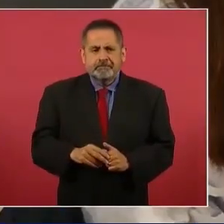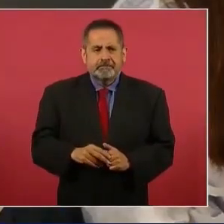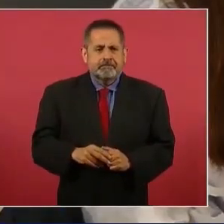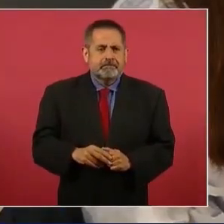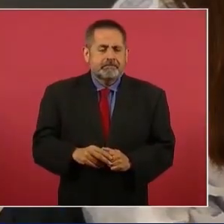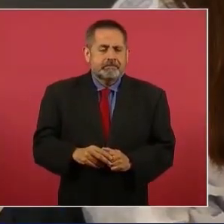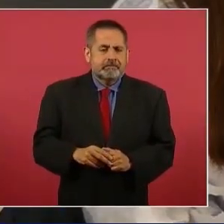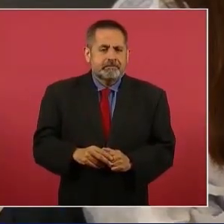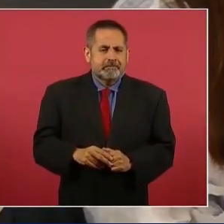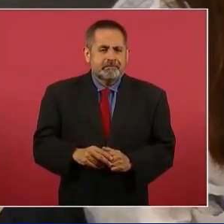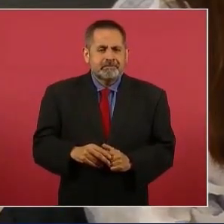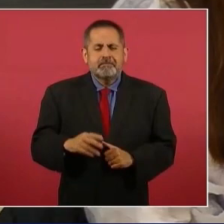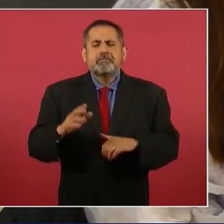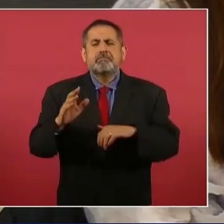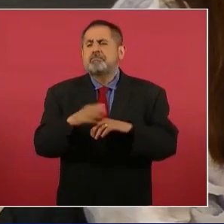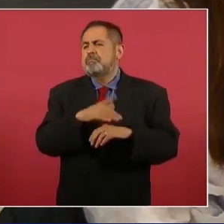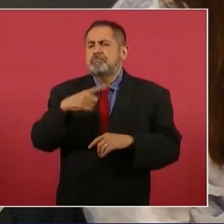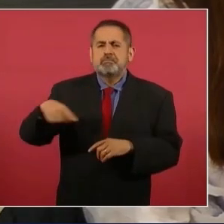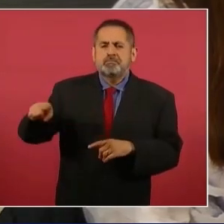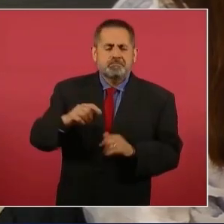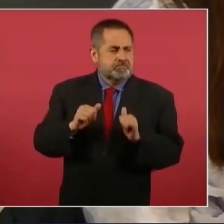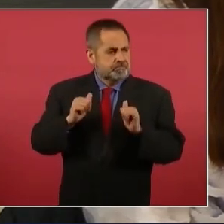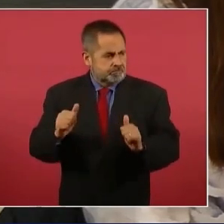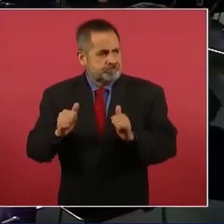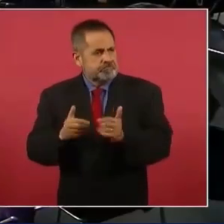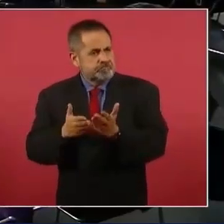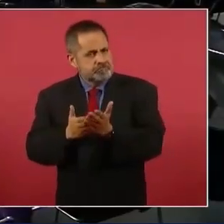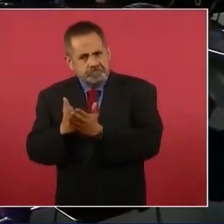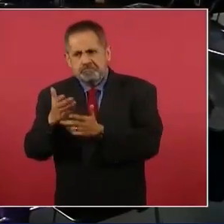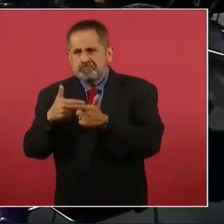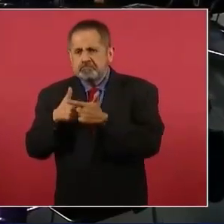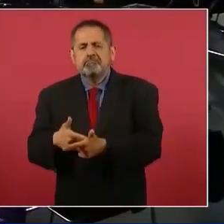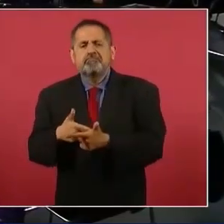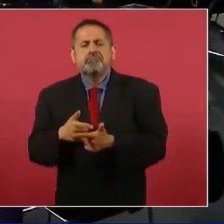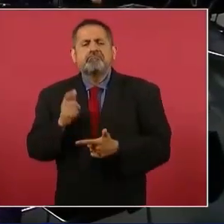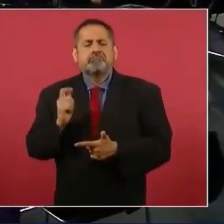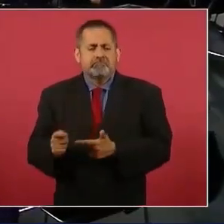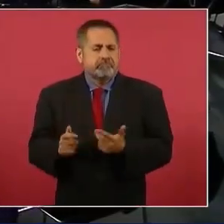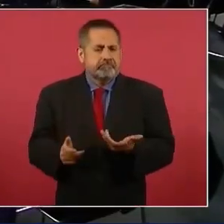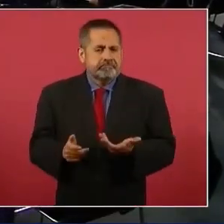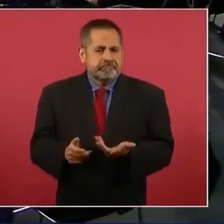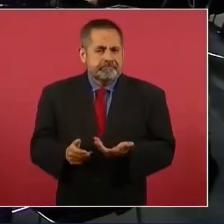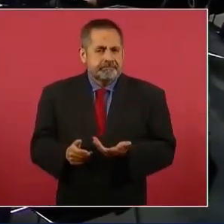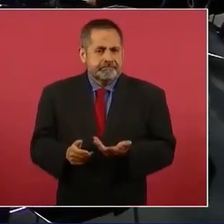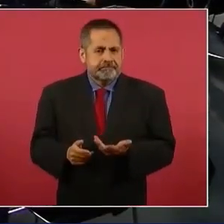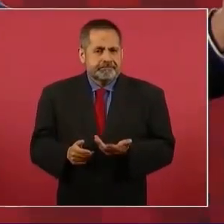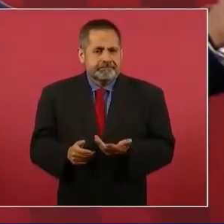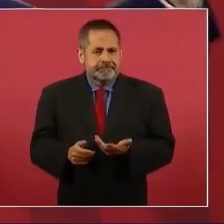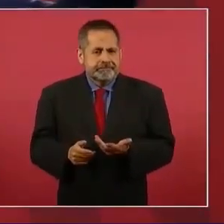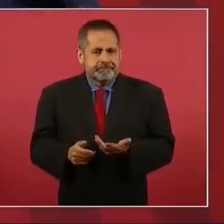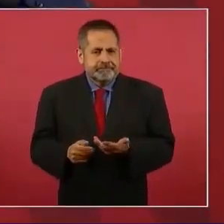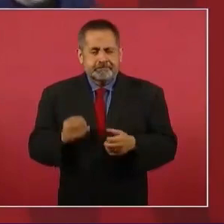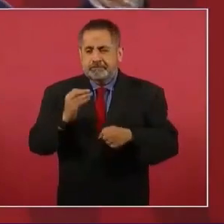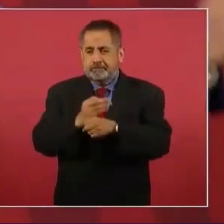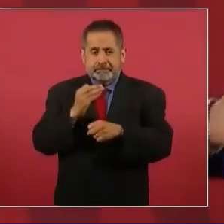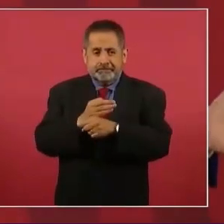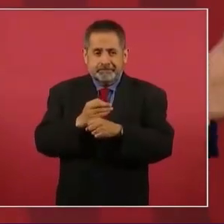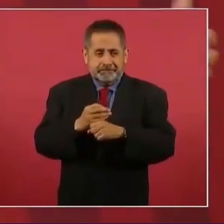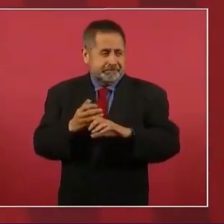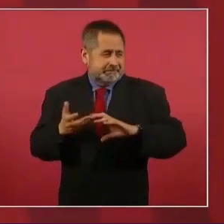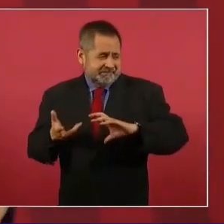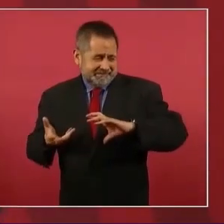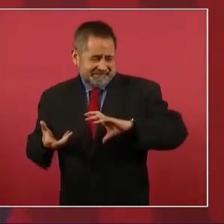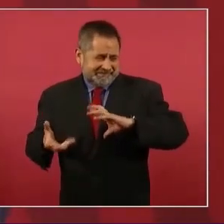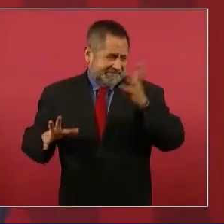¿Saben por qué nos salvamos y no está México convertido en un